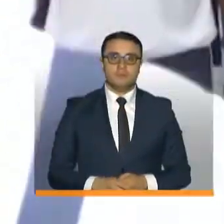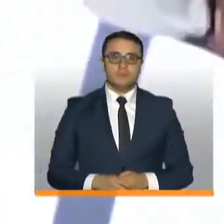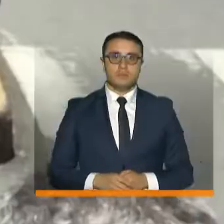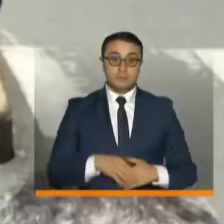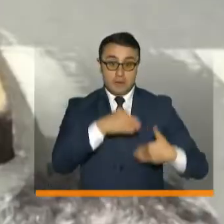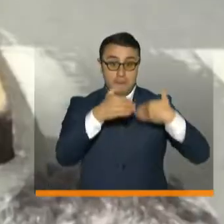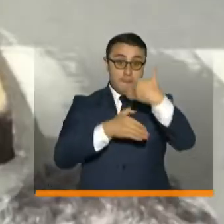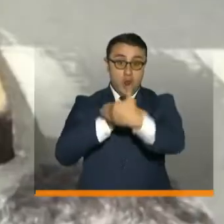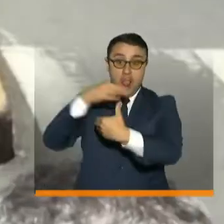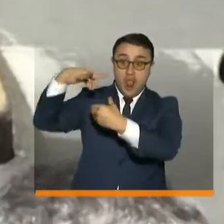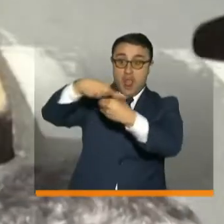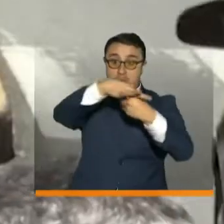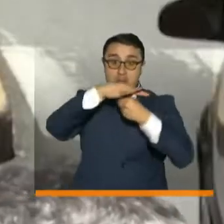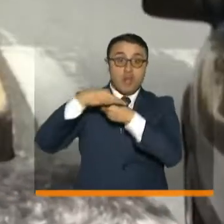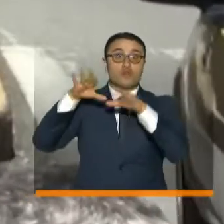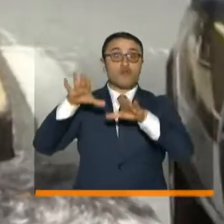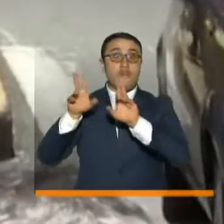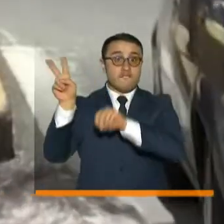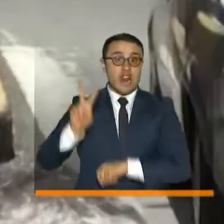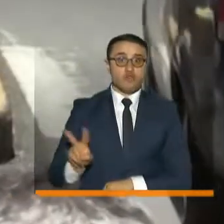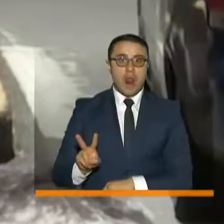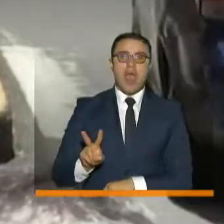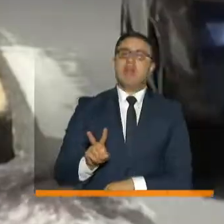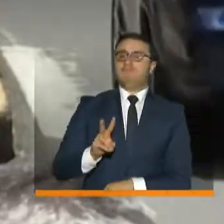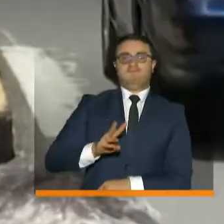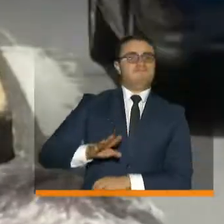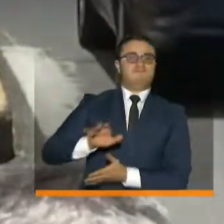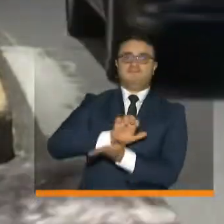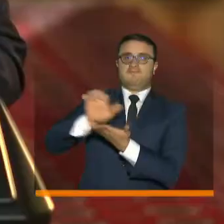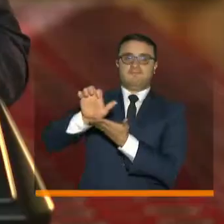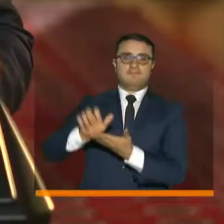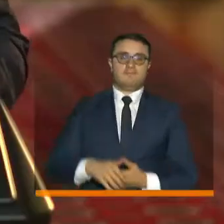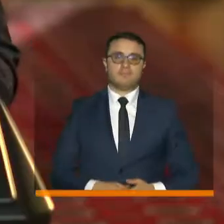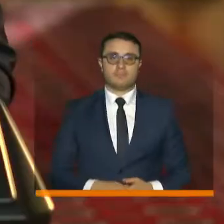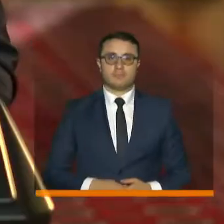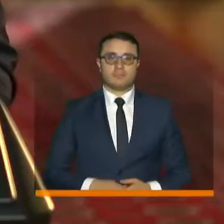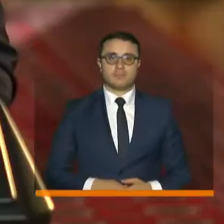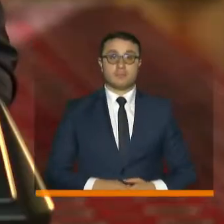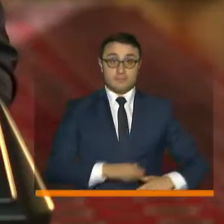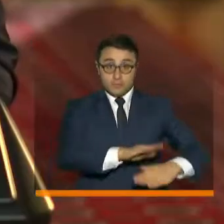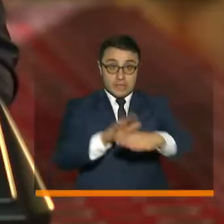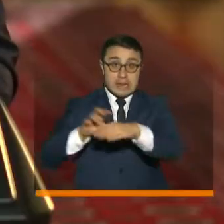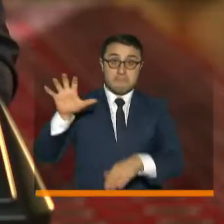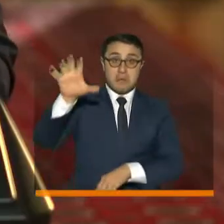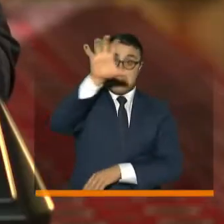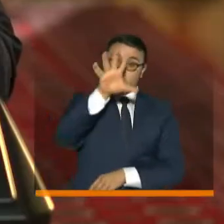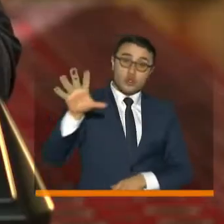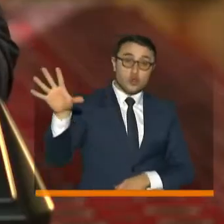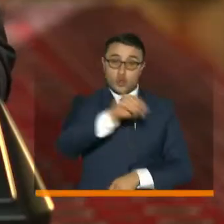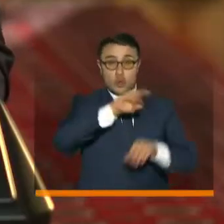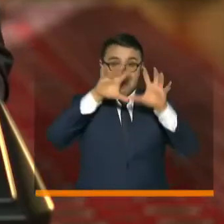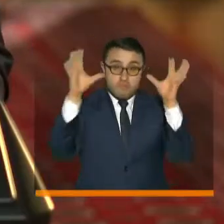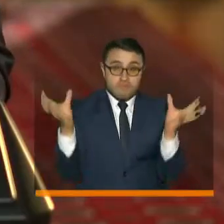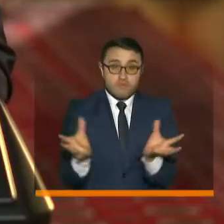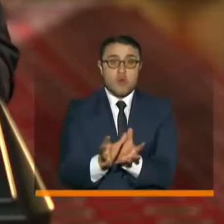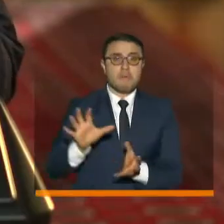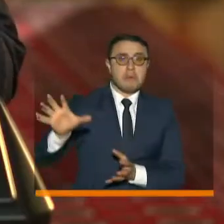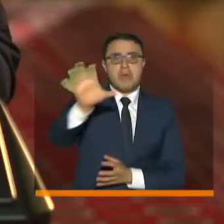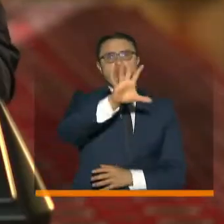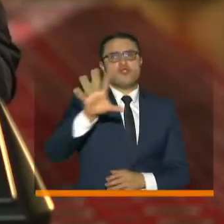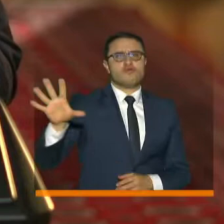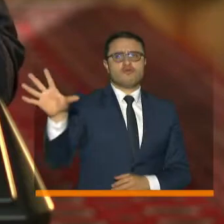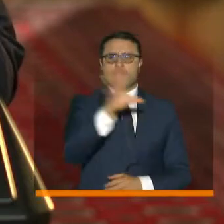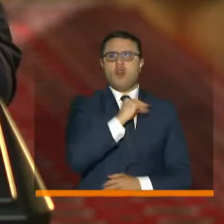electoral en Venezuela. Y necesitamos hacer un llamado enérgico a todas las naciones del mundo para que eleven sus voces